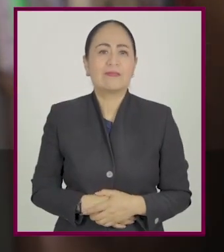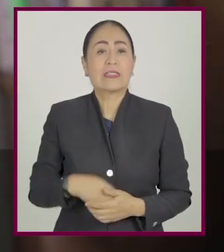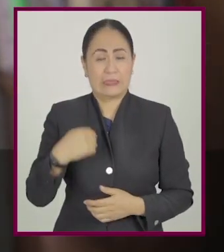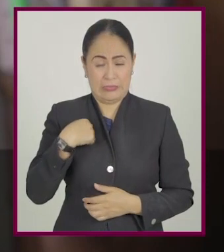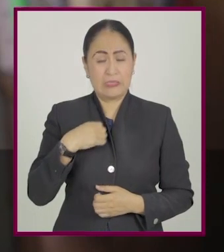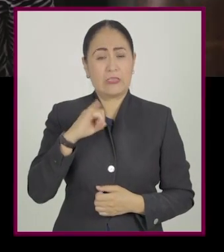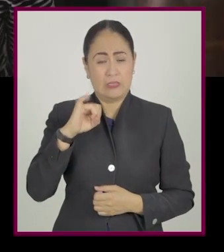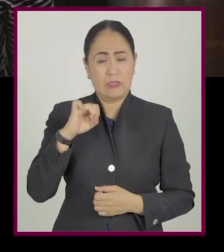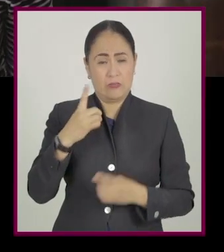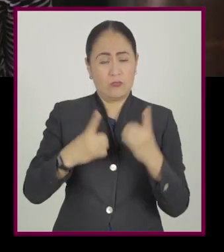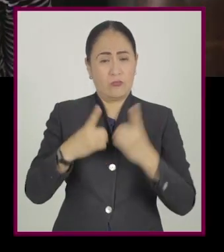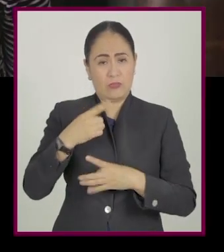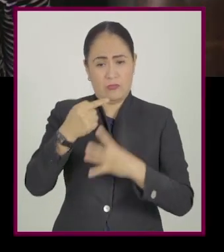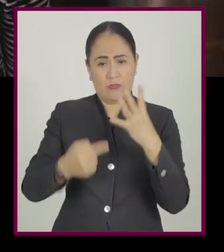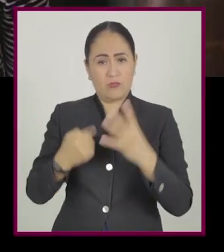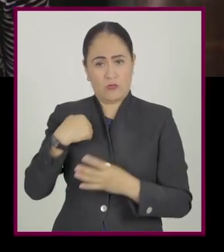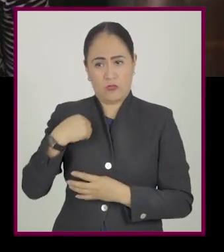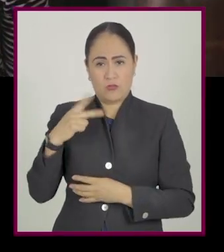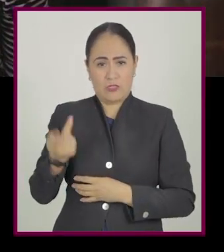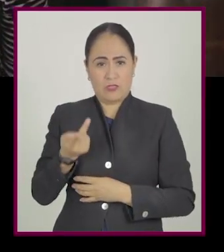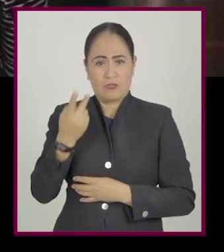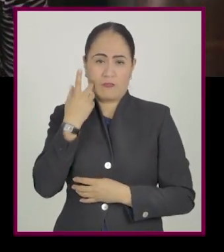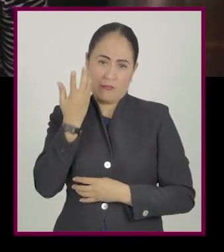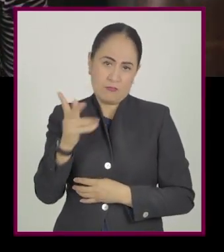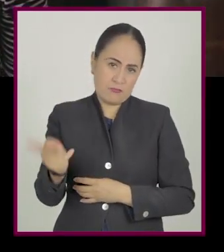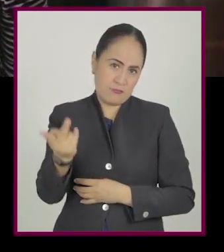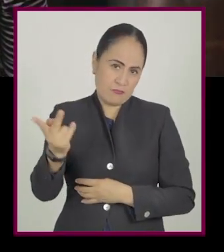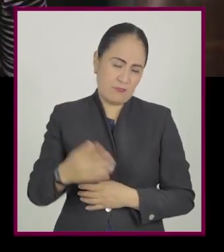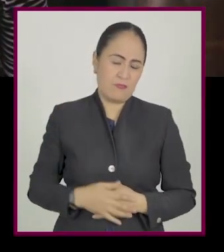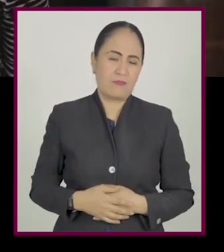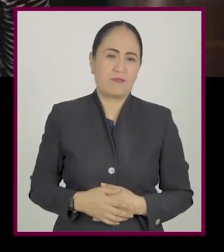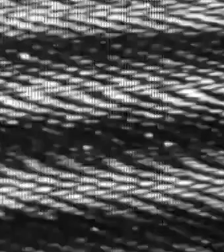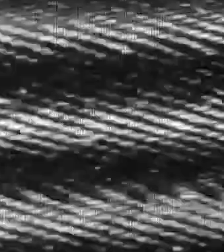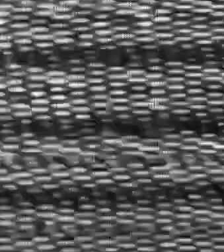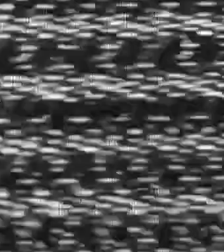a preguntarles del tema. Sí, yo tengo un par de dudas, ¿eh?